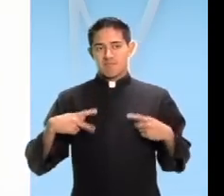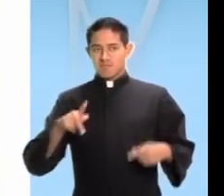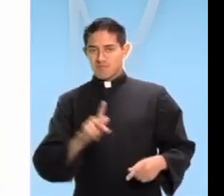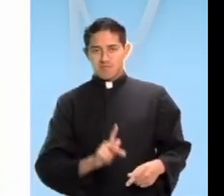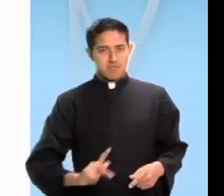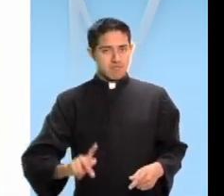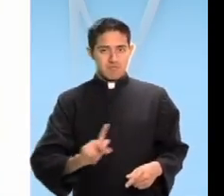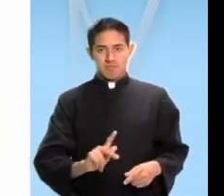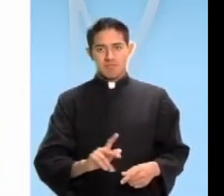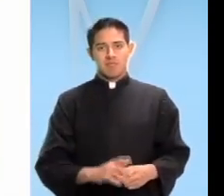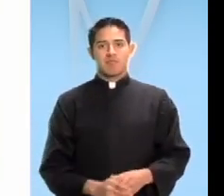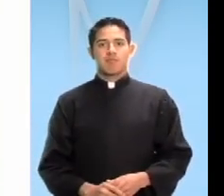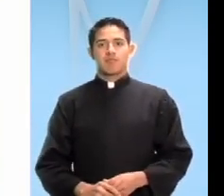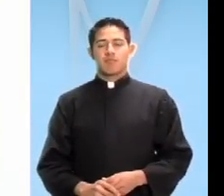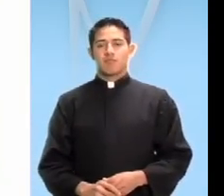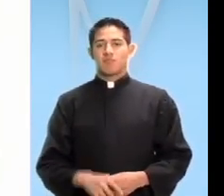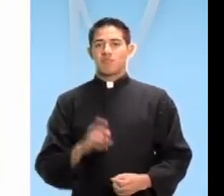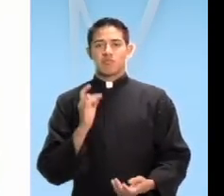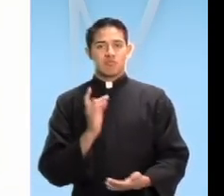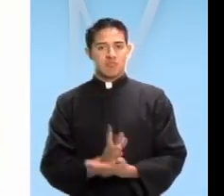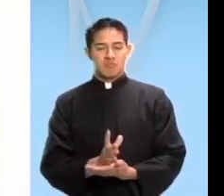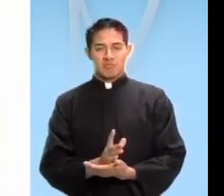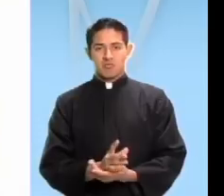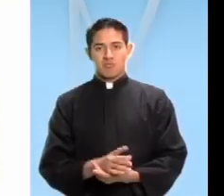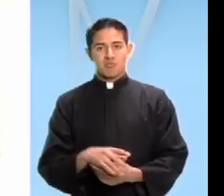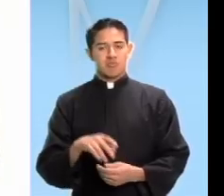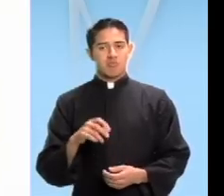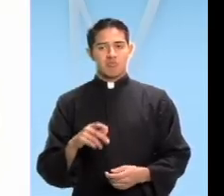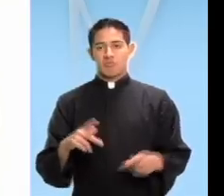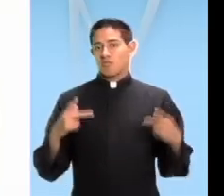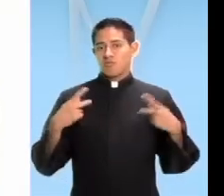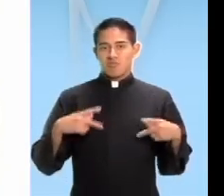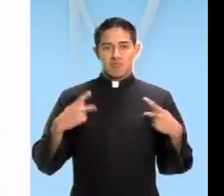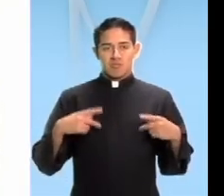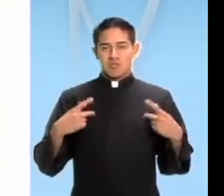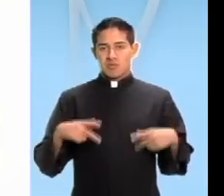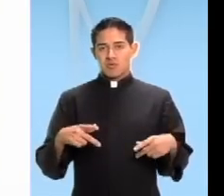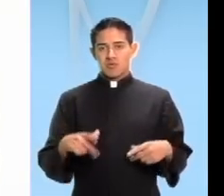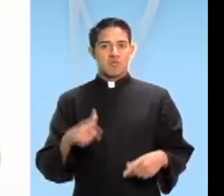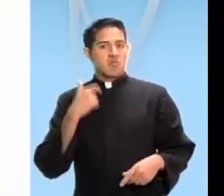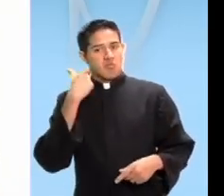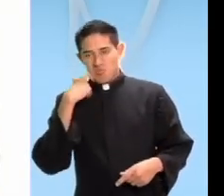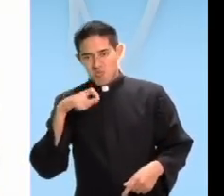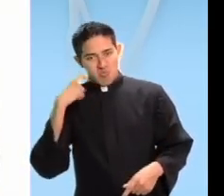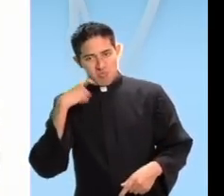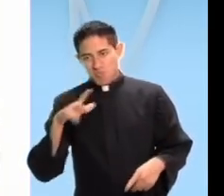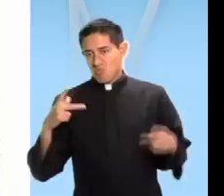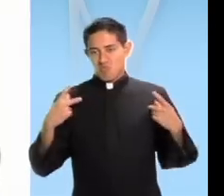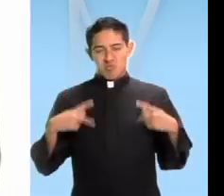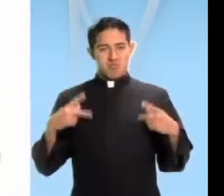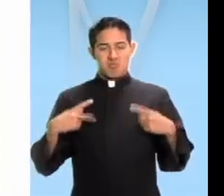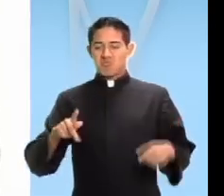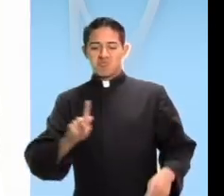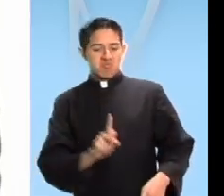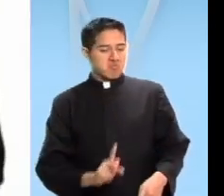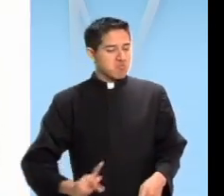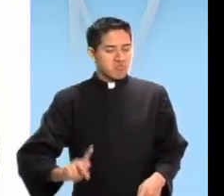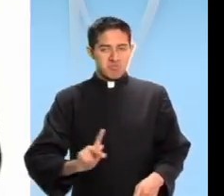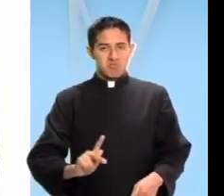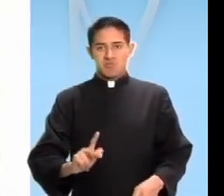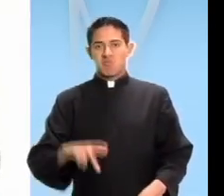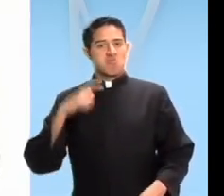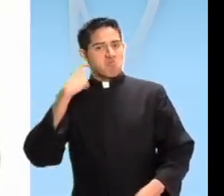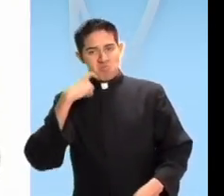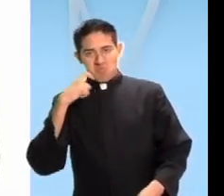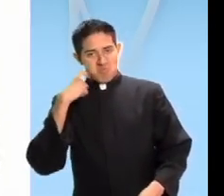era un extorsionador. Humillaba a su mismo pueblo, defraudaba a su mismo pueblo y exigía más